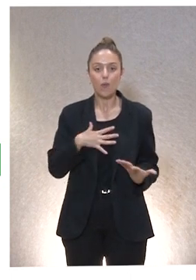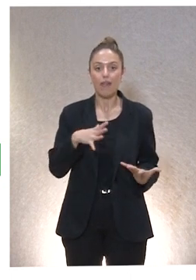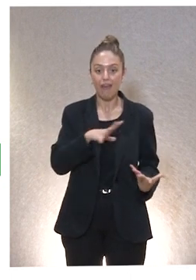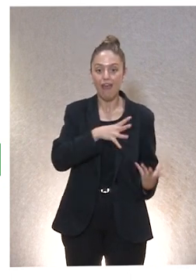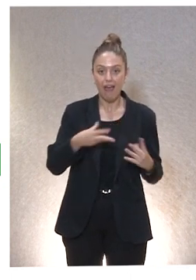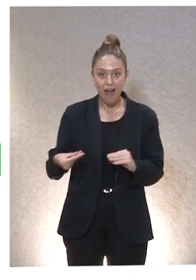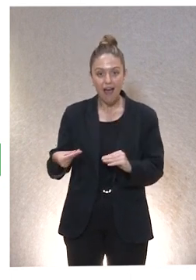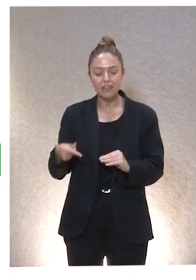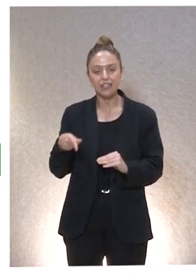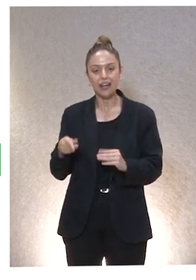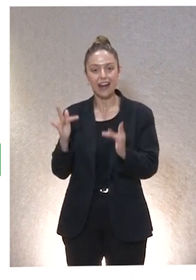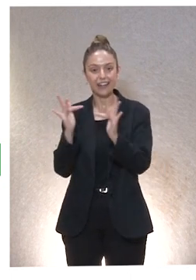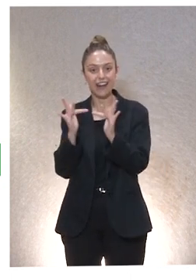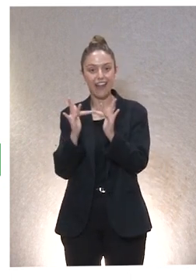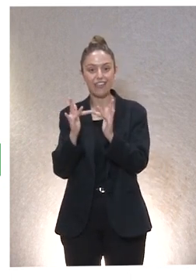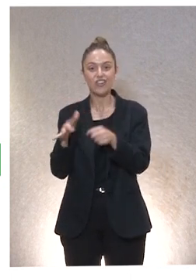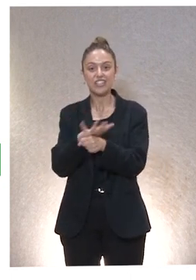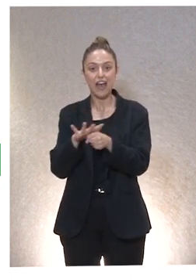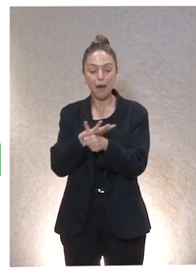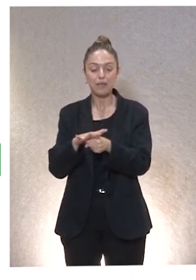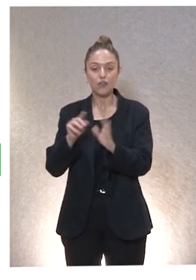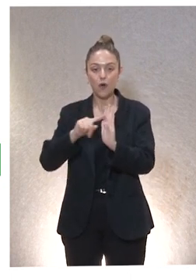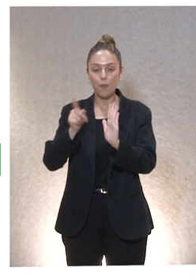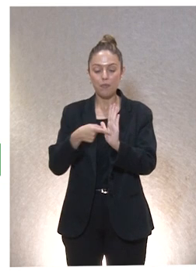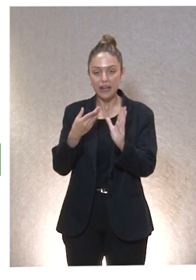relaciones que se establecen en los ámbitos de plena inclusión.